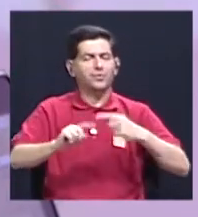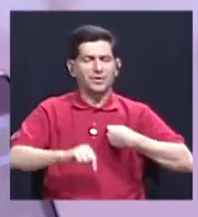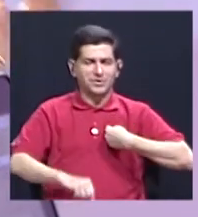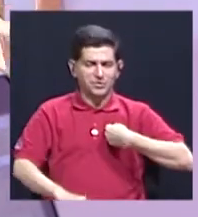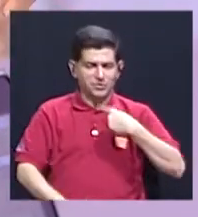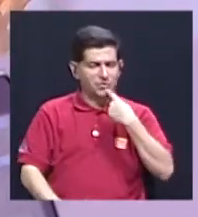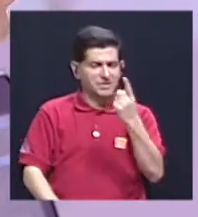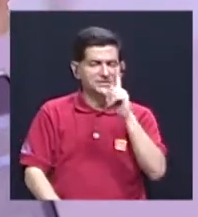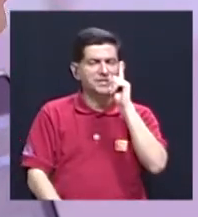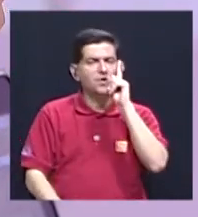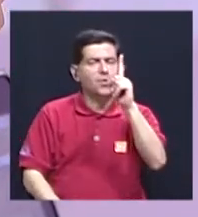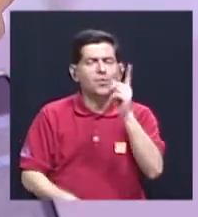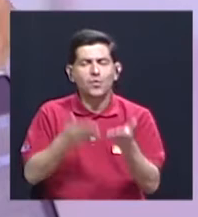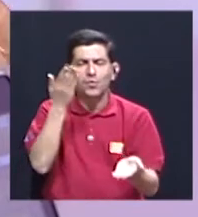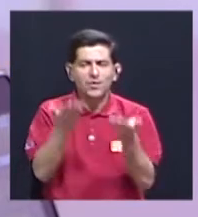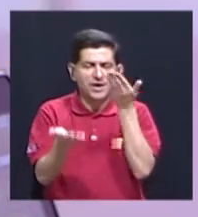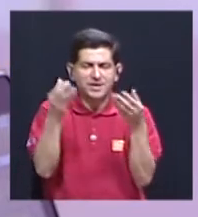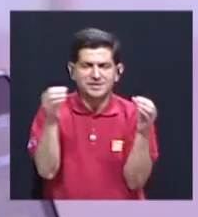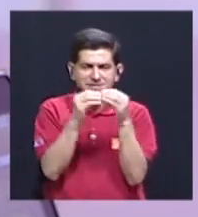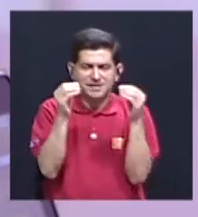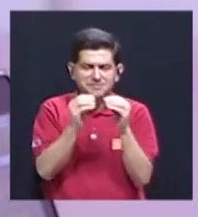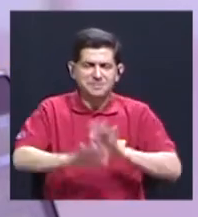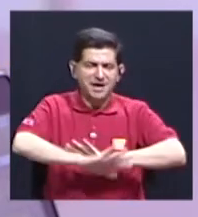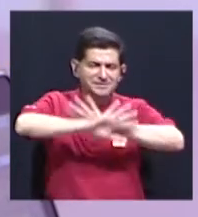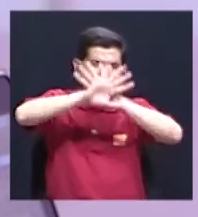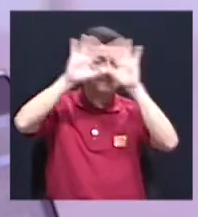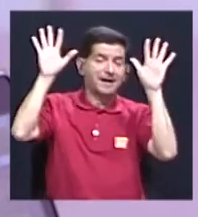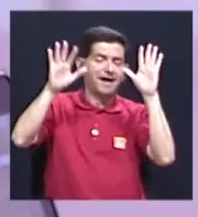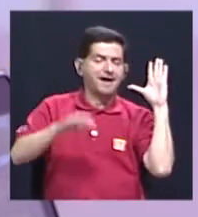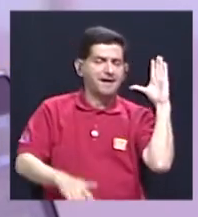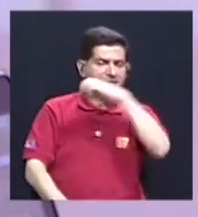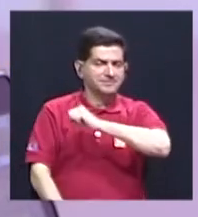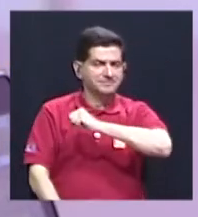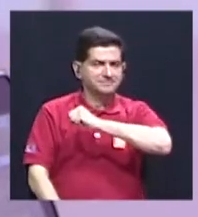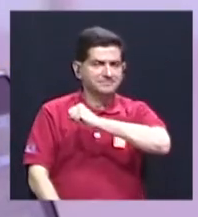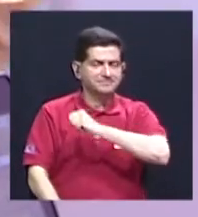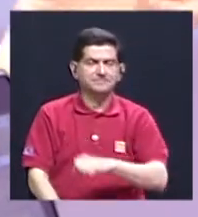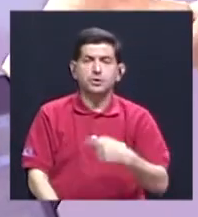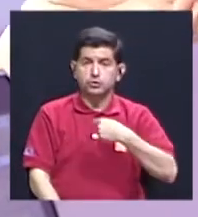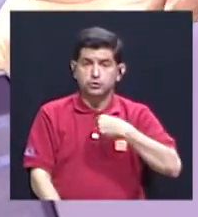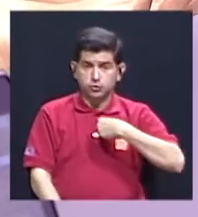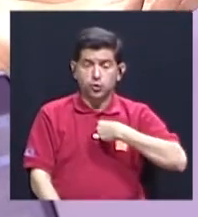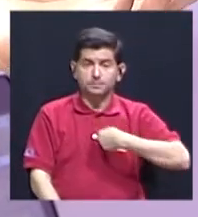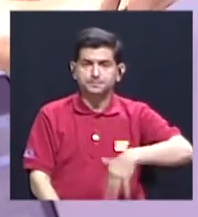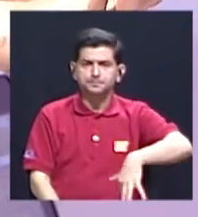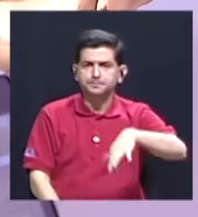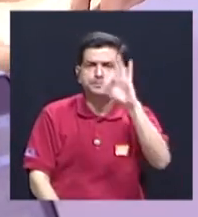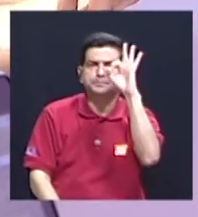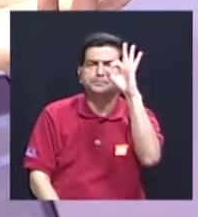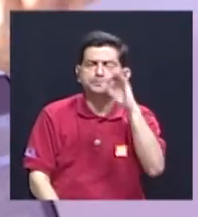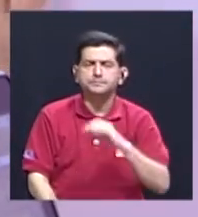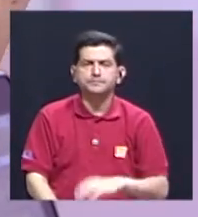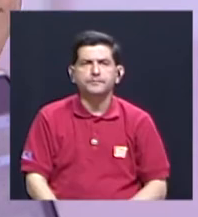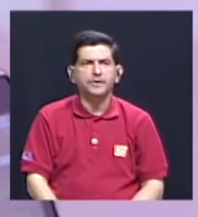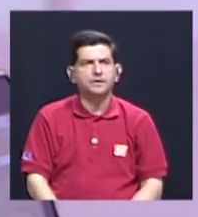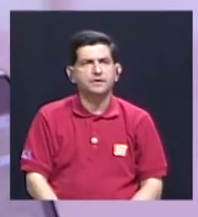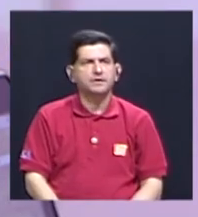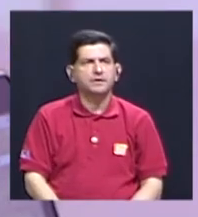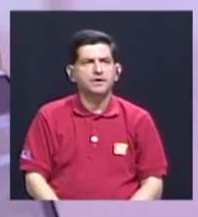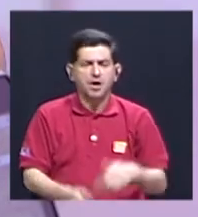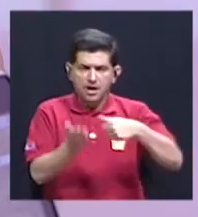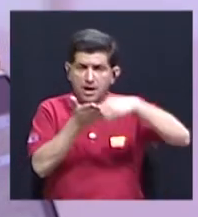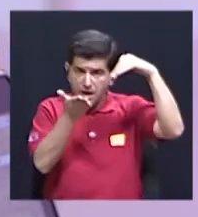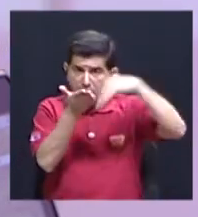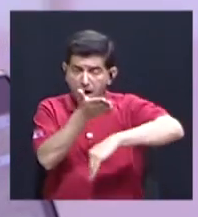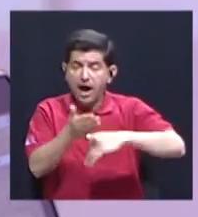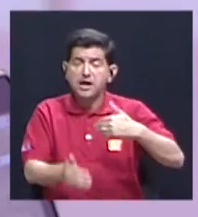a mencionar una de tal vez las más elocuentes, de las más evidentes. Yo me he encontrado en cartas